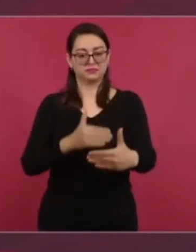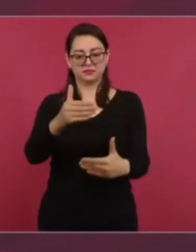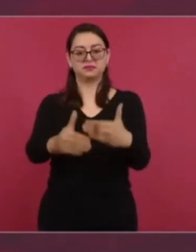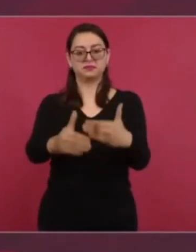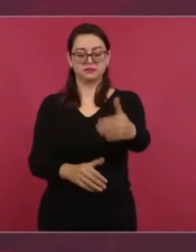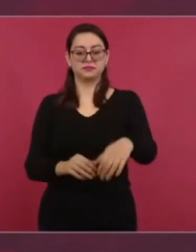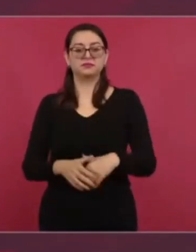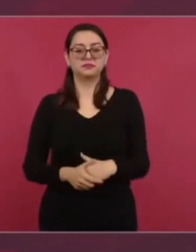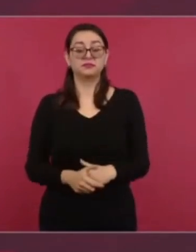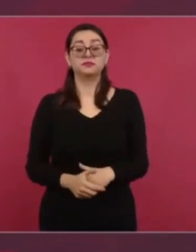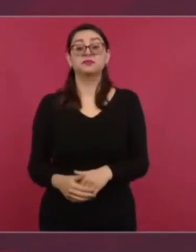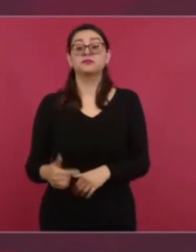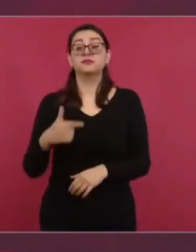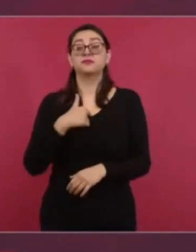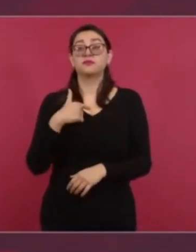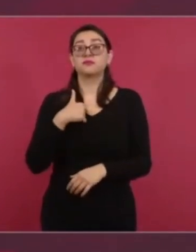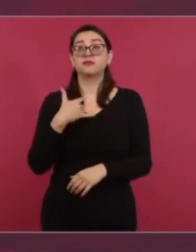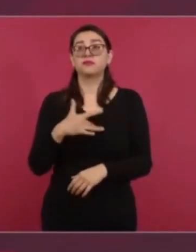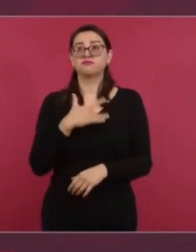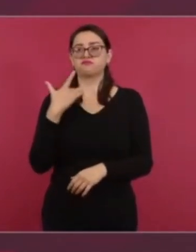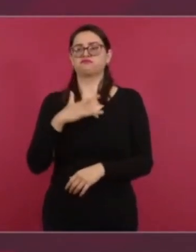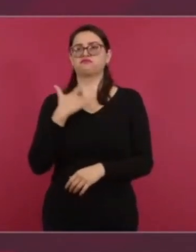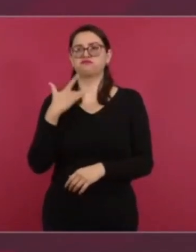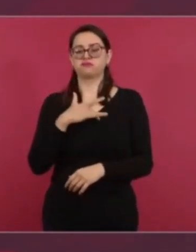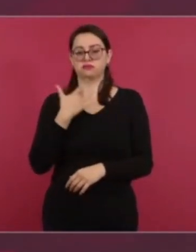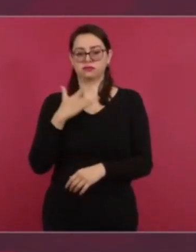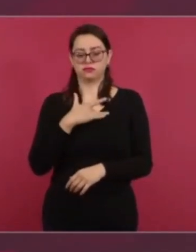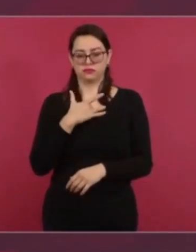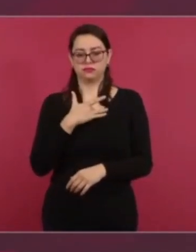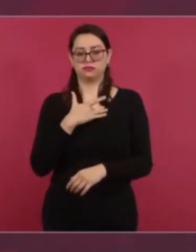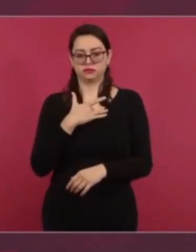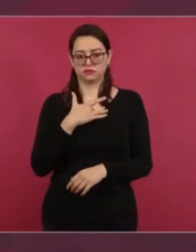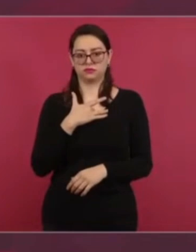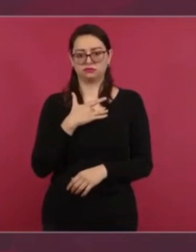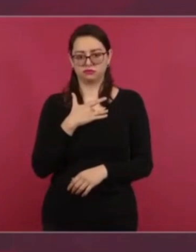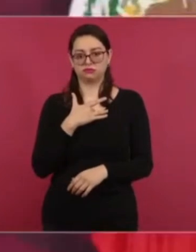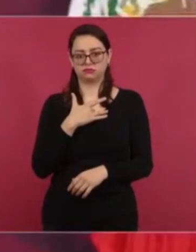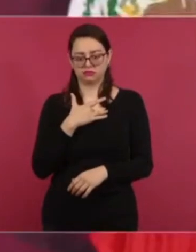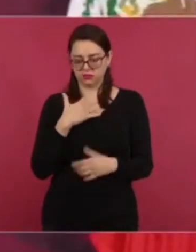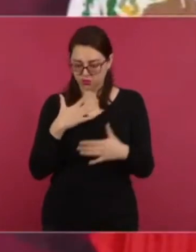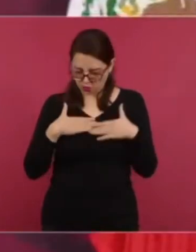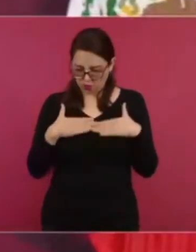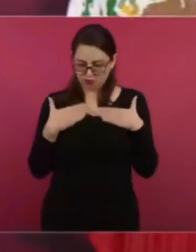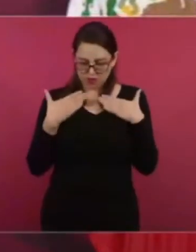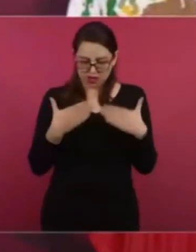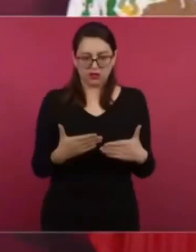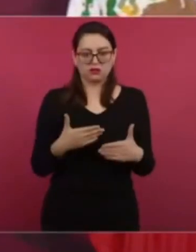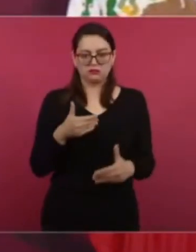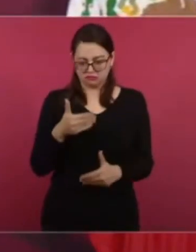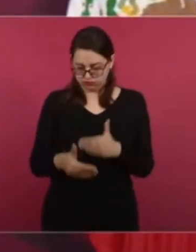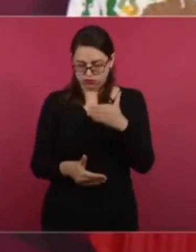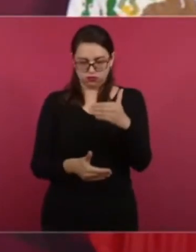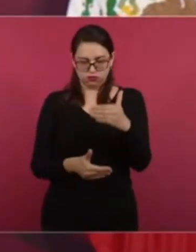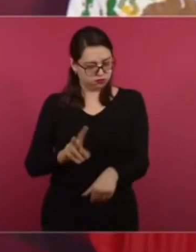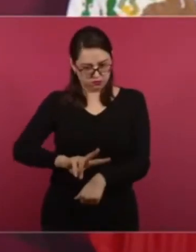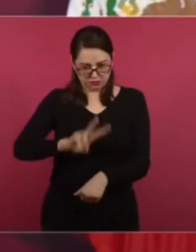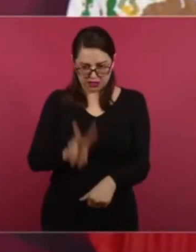la confianza de que vamos a a conocer la verdad